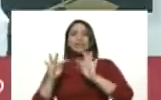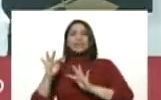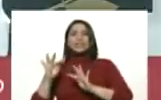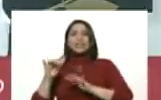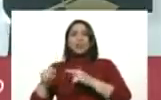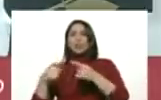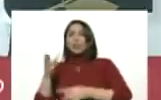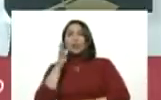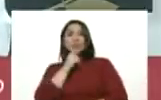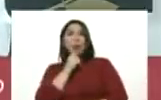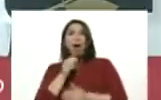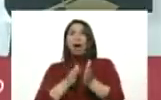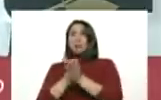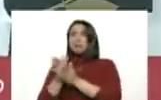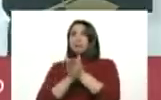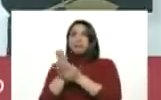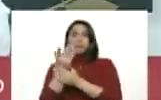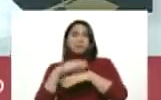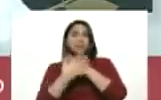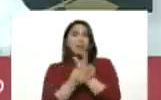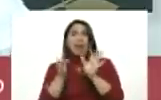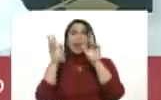no desinfectan las manos o los guantes.